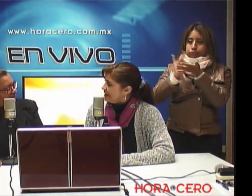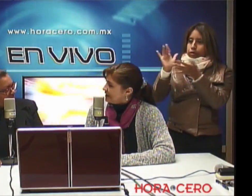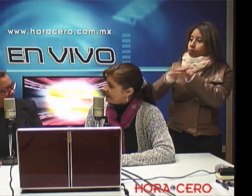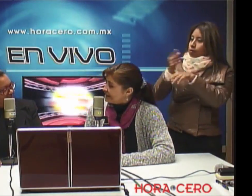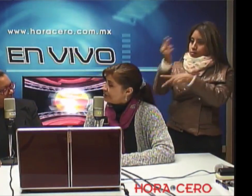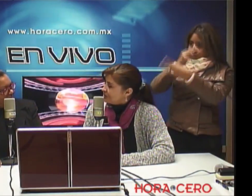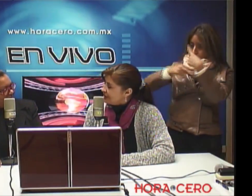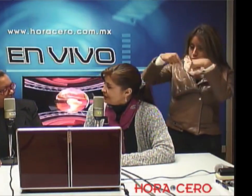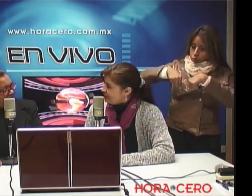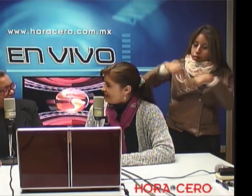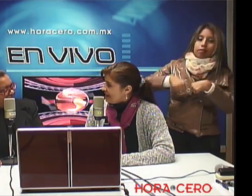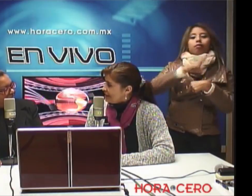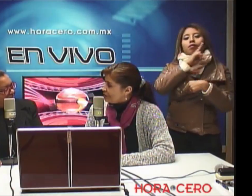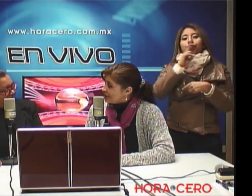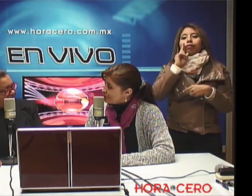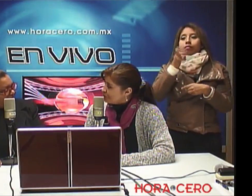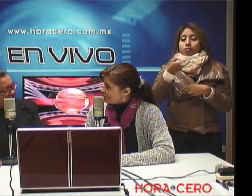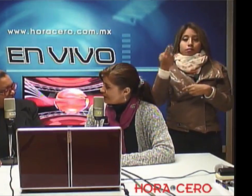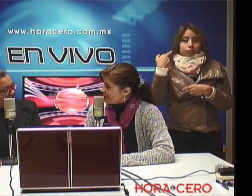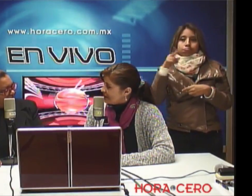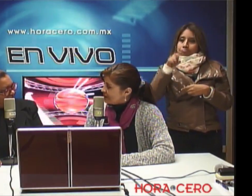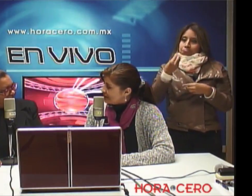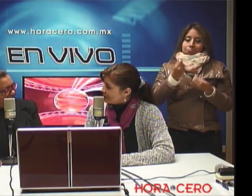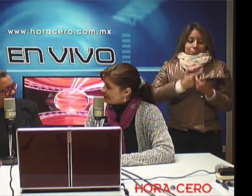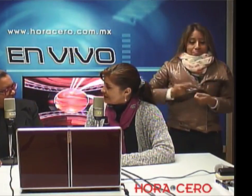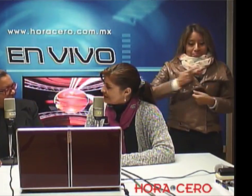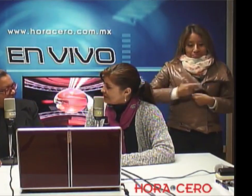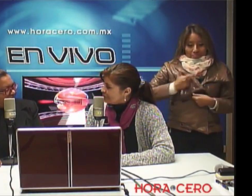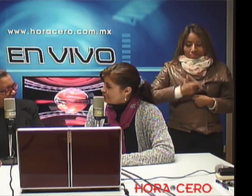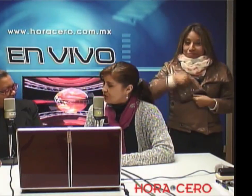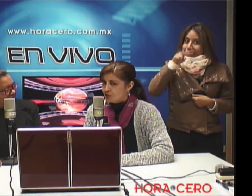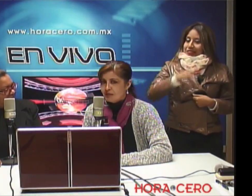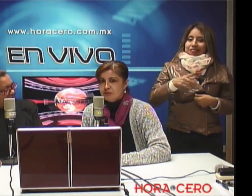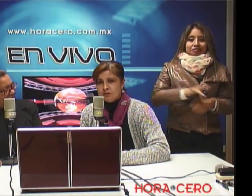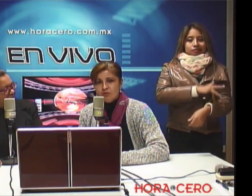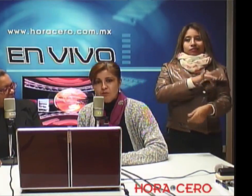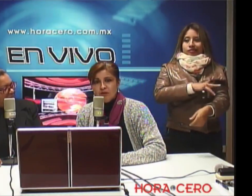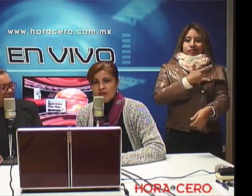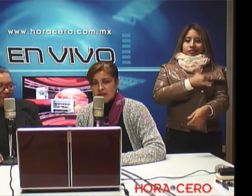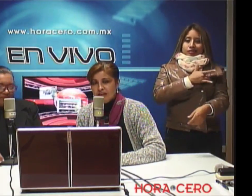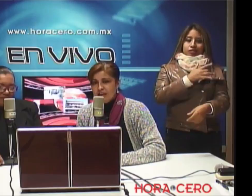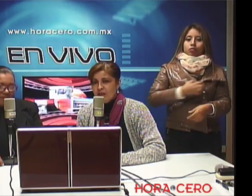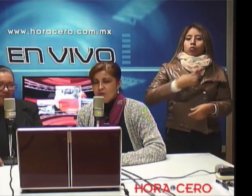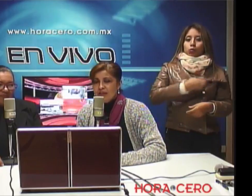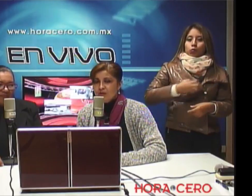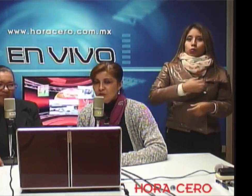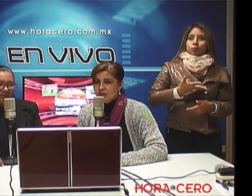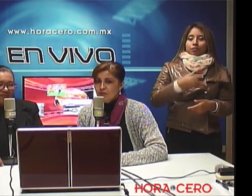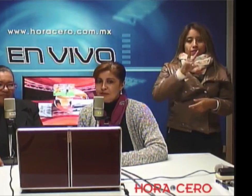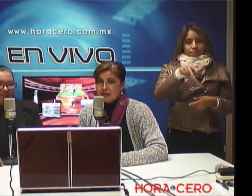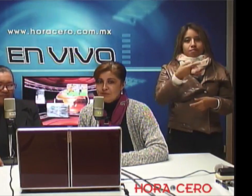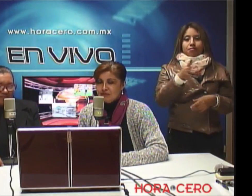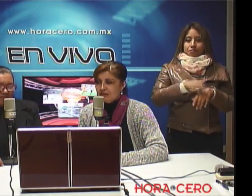en este noticiero. Nos da mucho gusto que haya llegado a Reynosa este instituto y esperemos que todo el público en general pueda